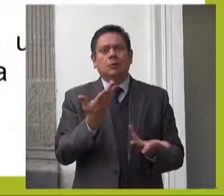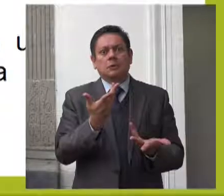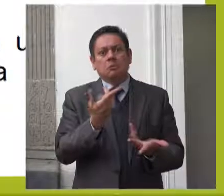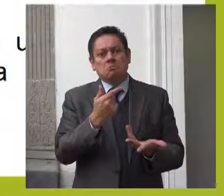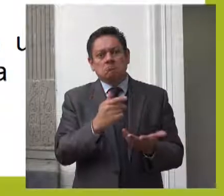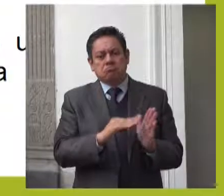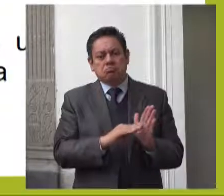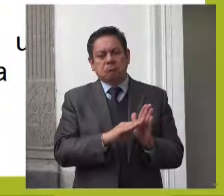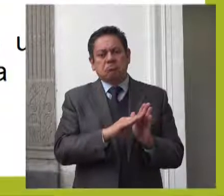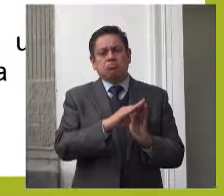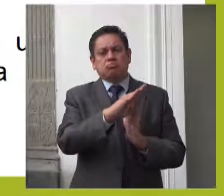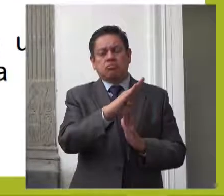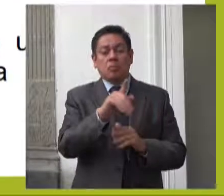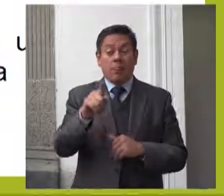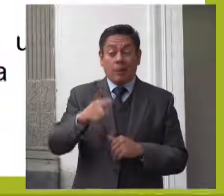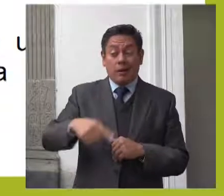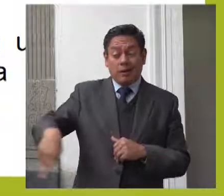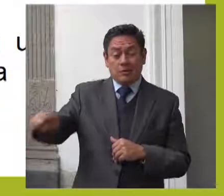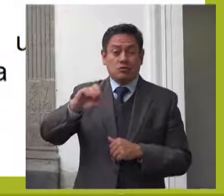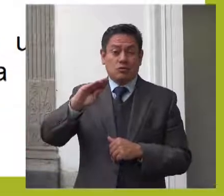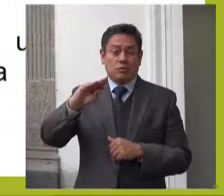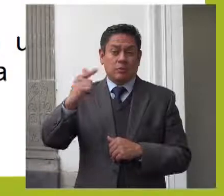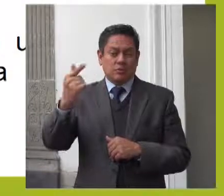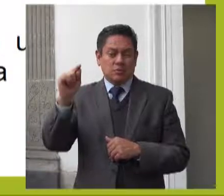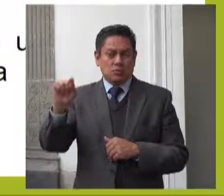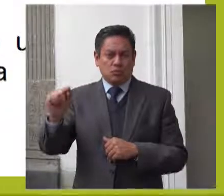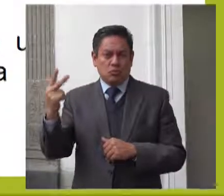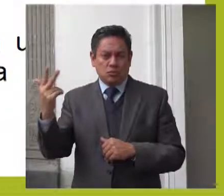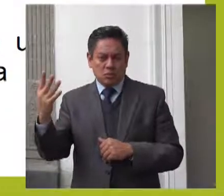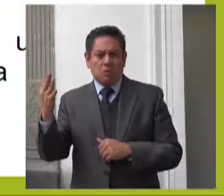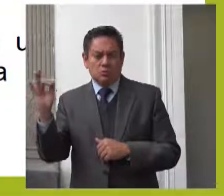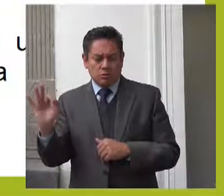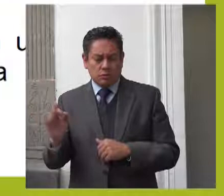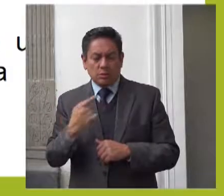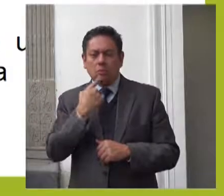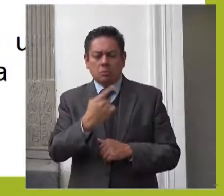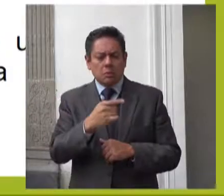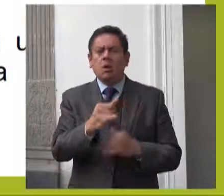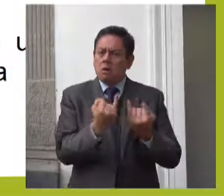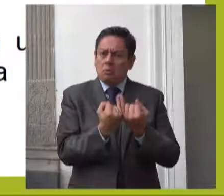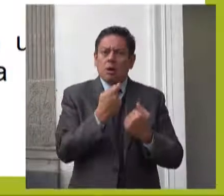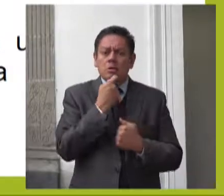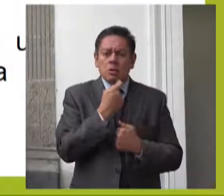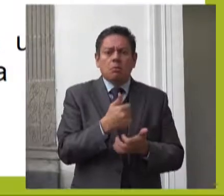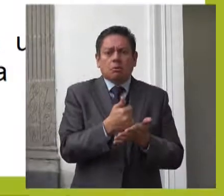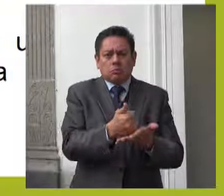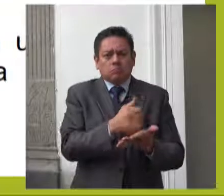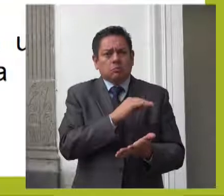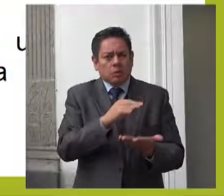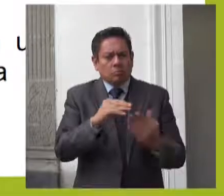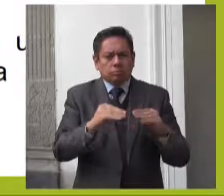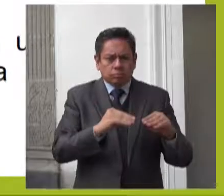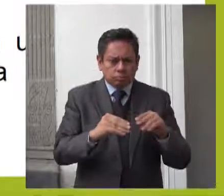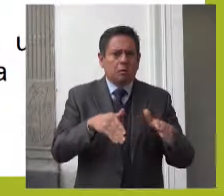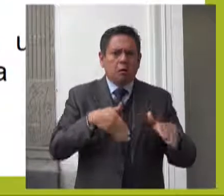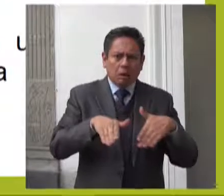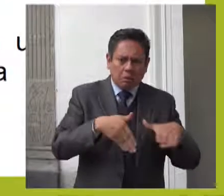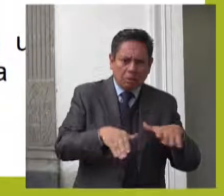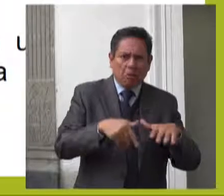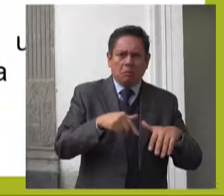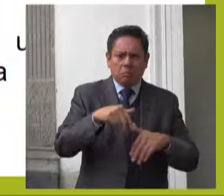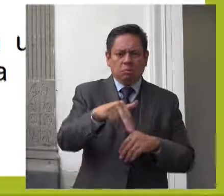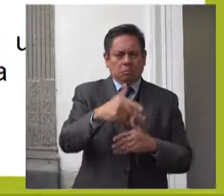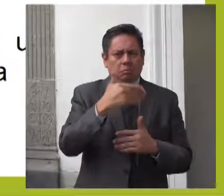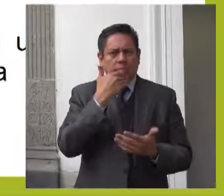.5% en su desarrollo motriz. Las probabilidades de que niñas y niños tuvieran un